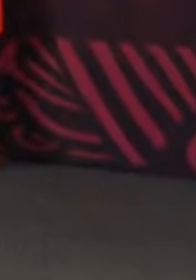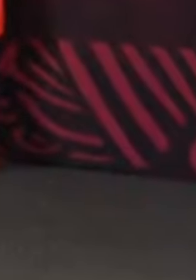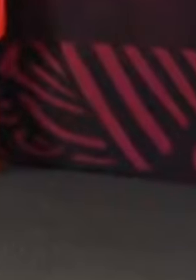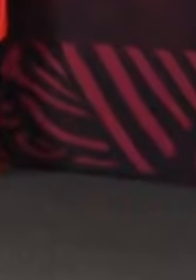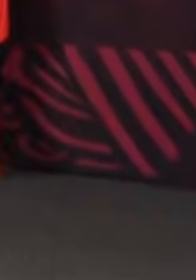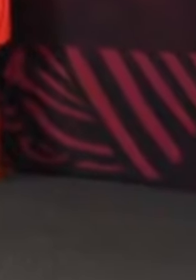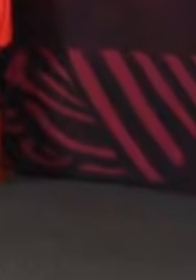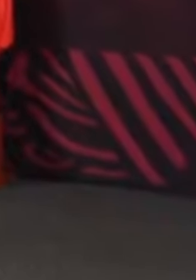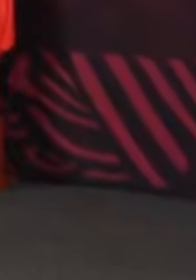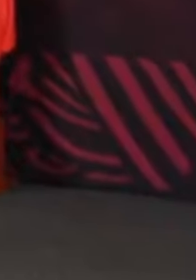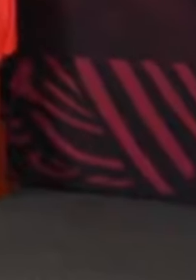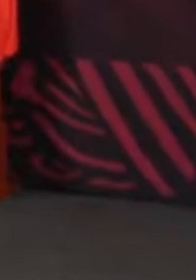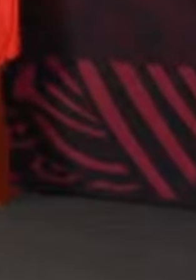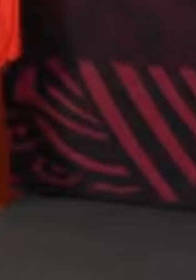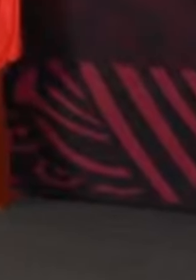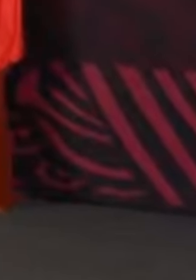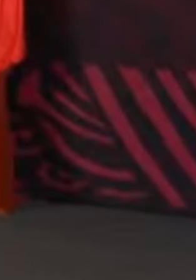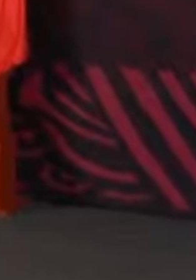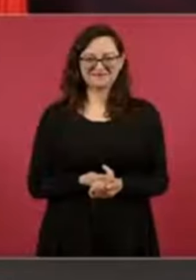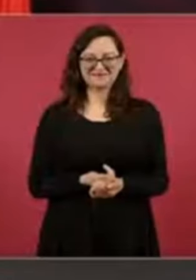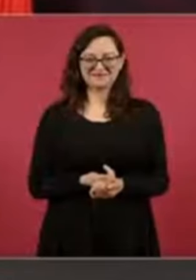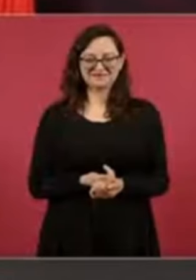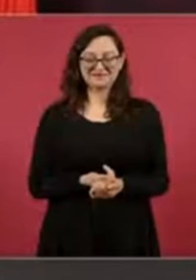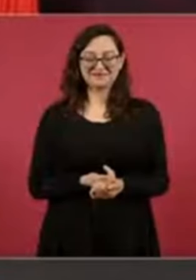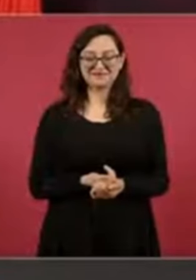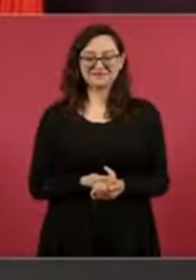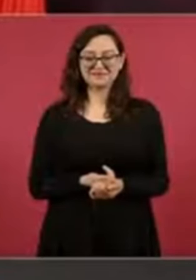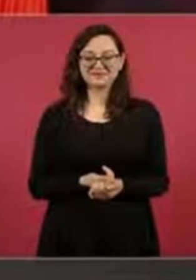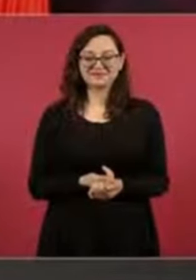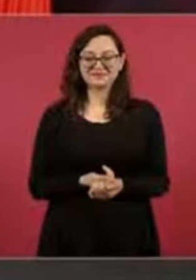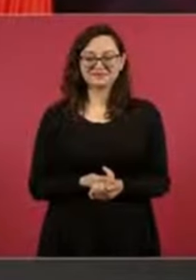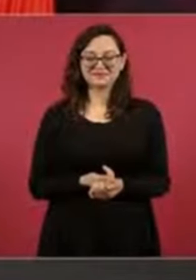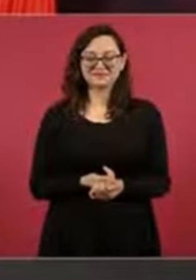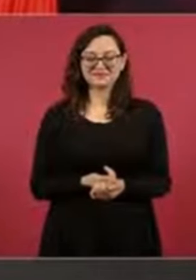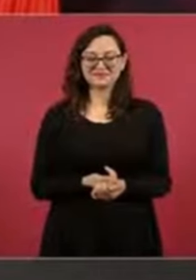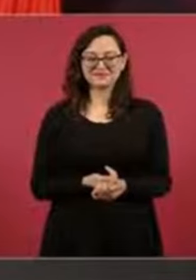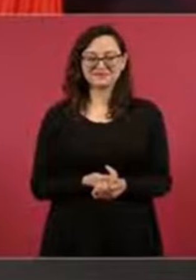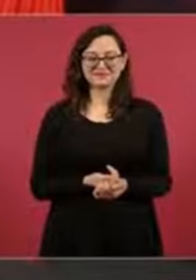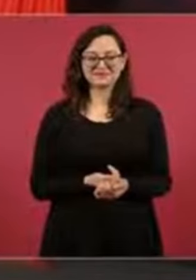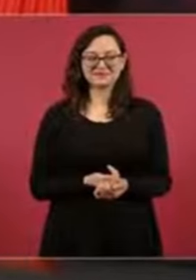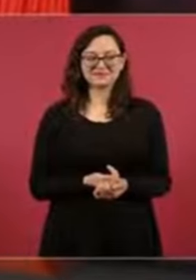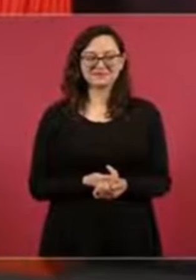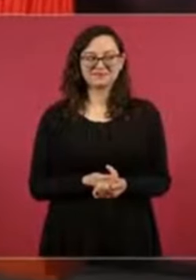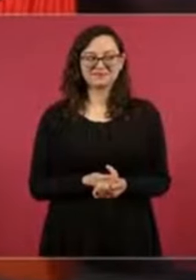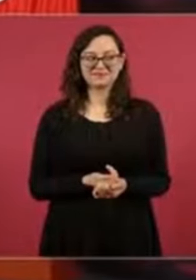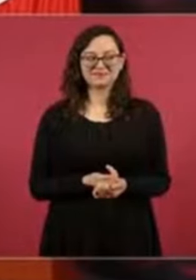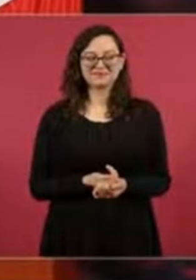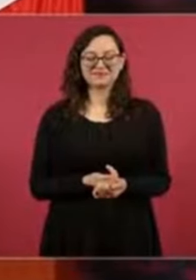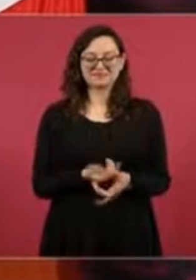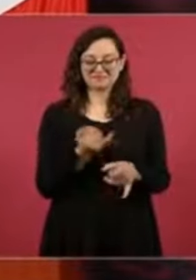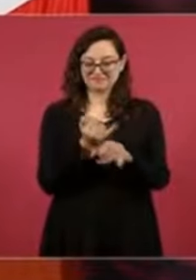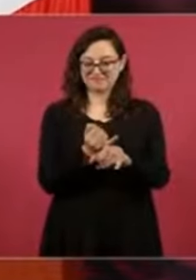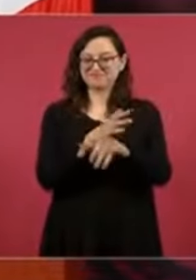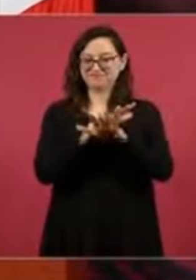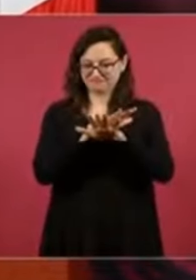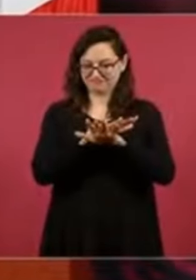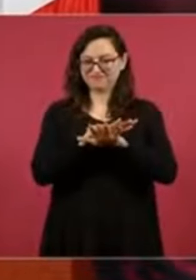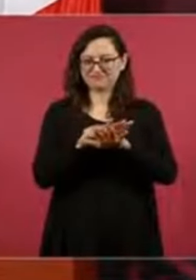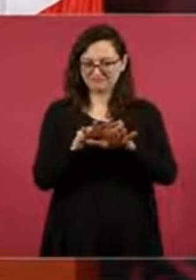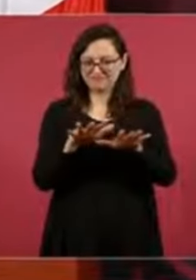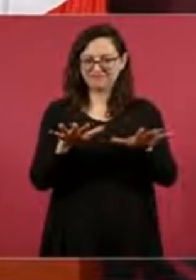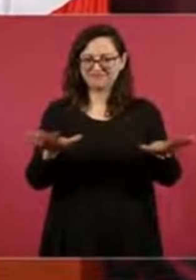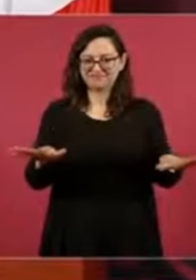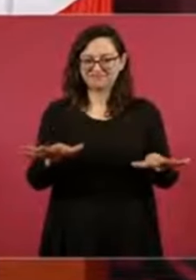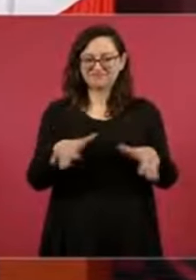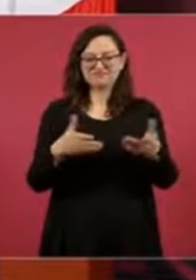Bueno, vamos a informar y a llevar a cabo